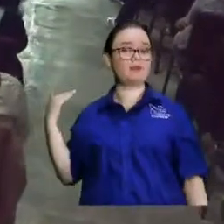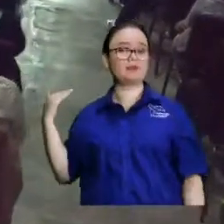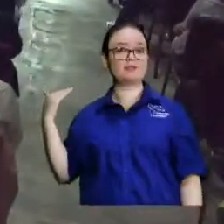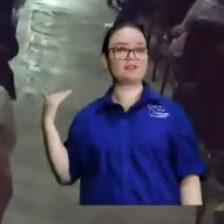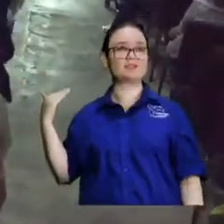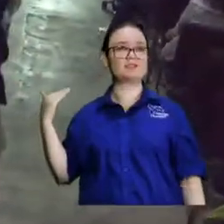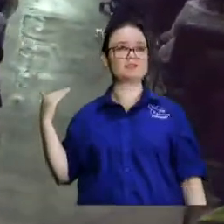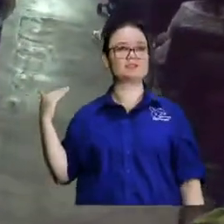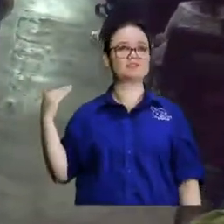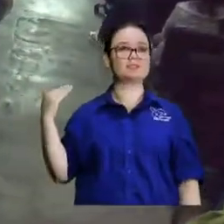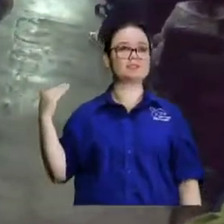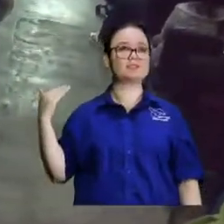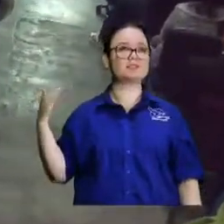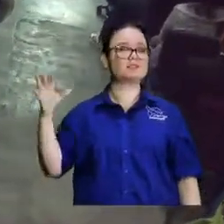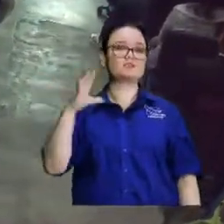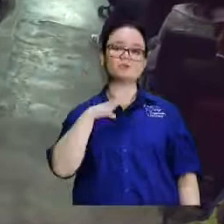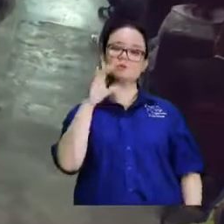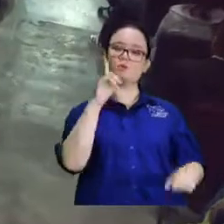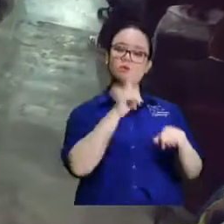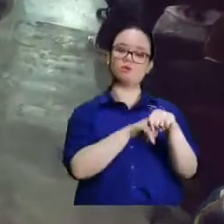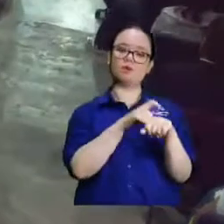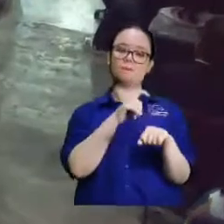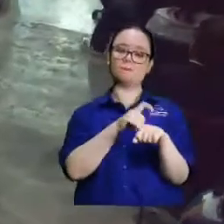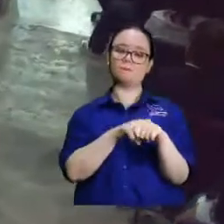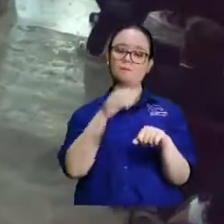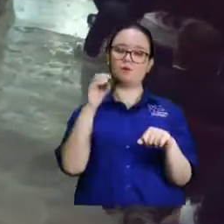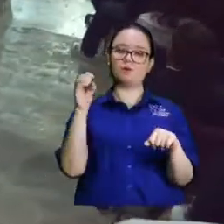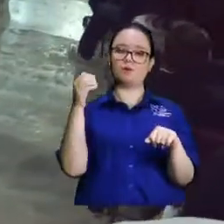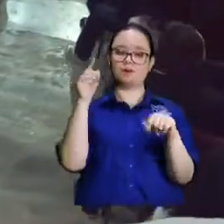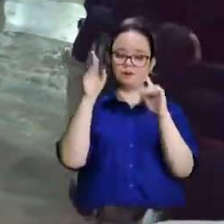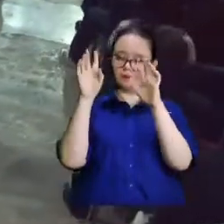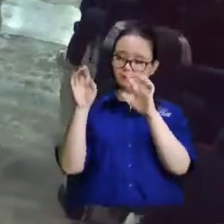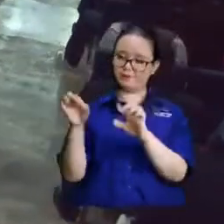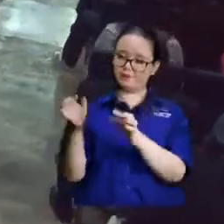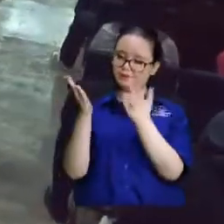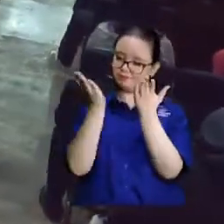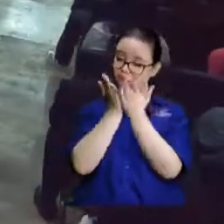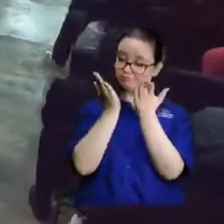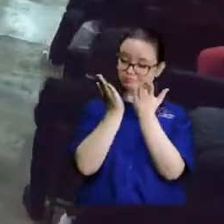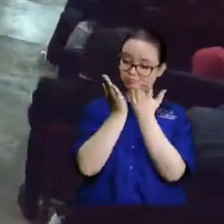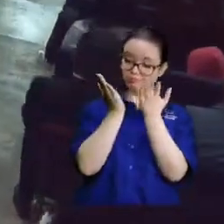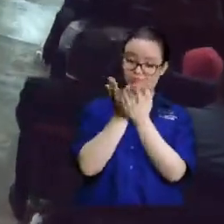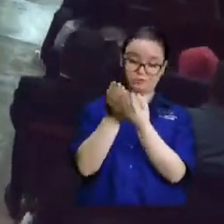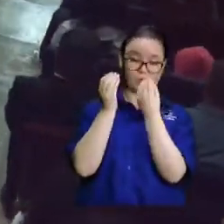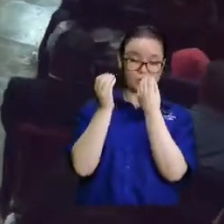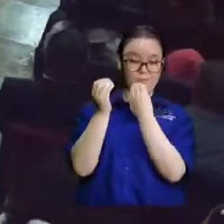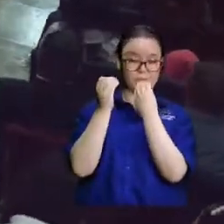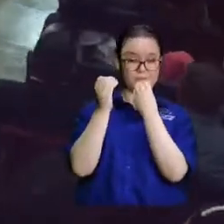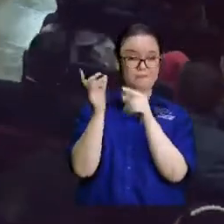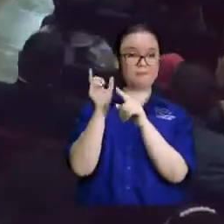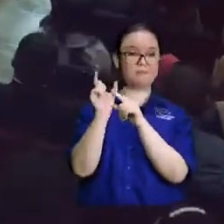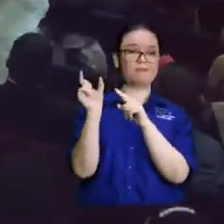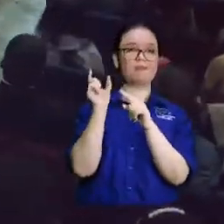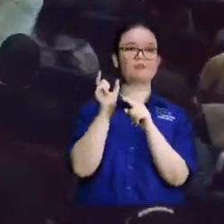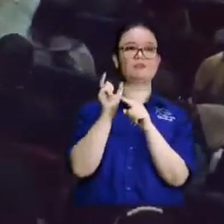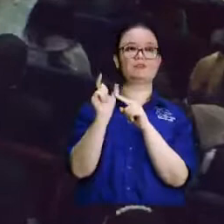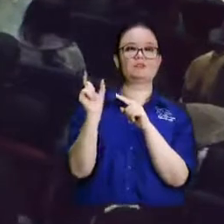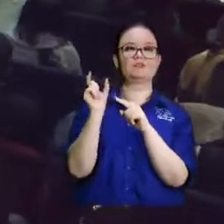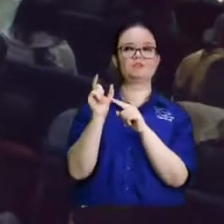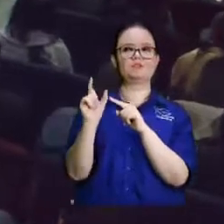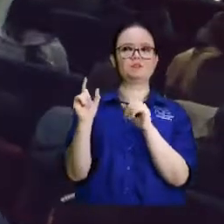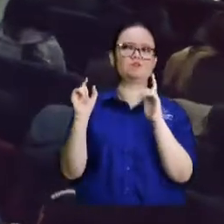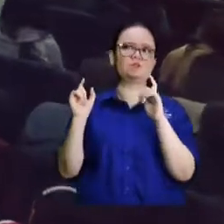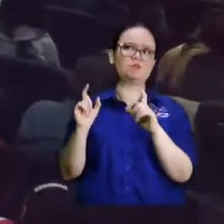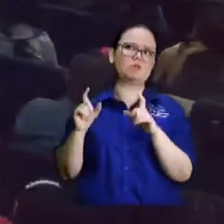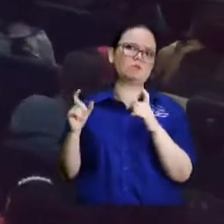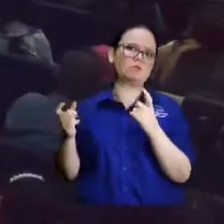estoy mencionando llegó un momento en que los teólogos empezaron a discutir cosas tan extravagantes como cuántos